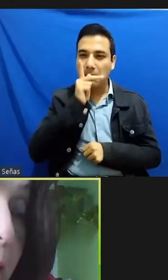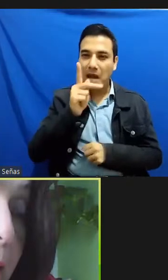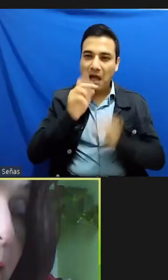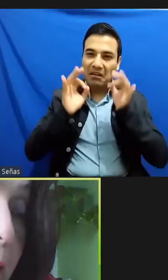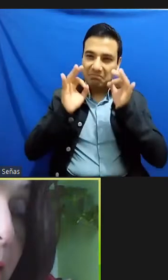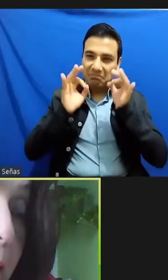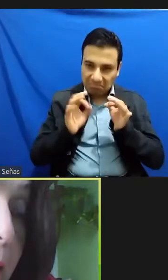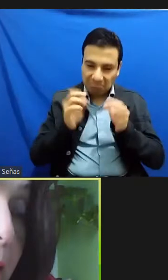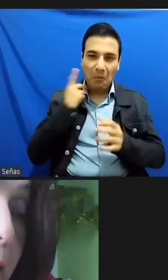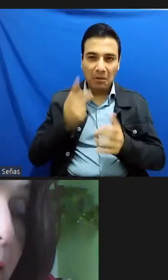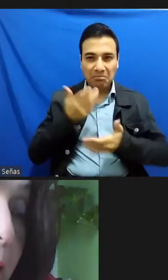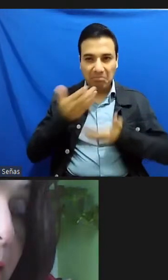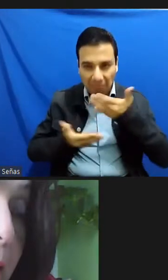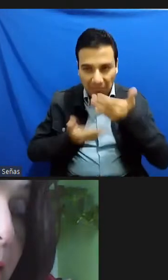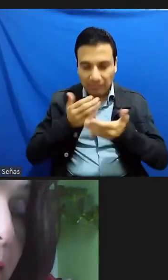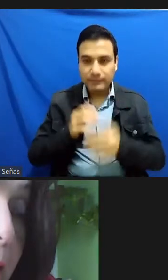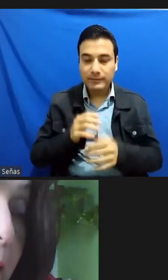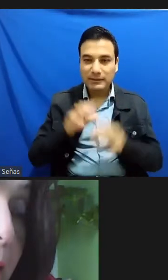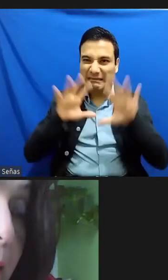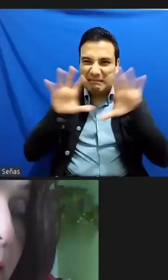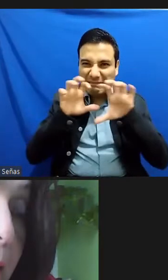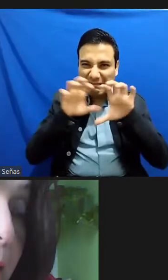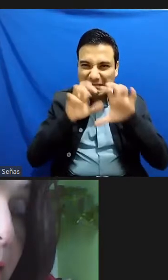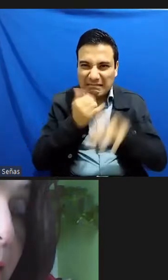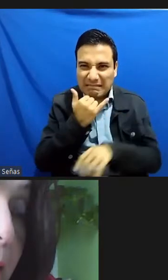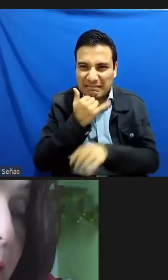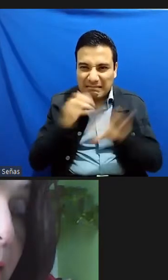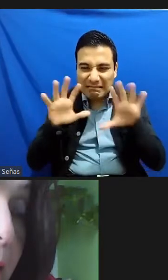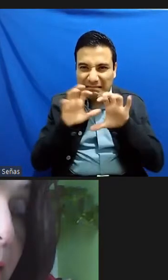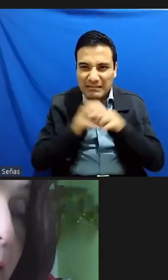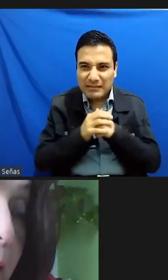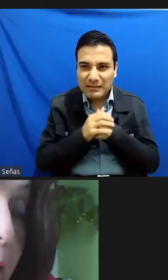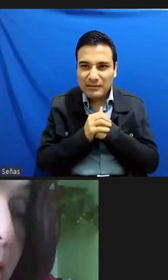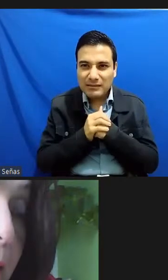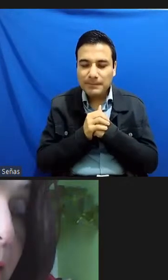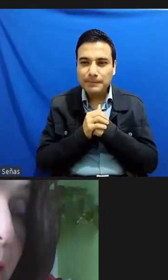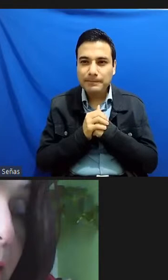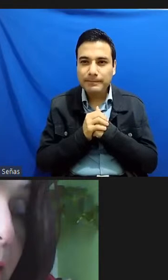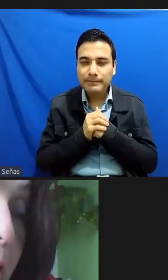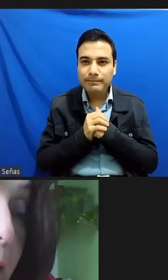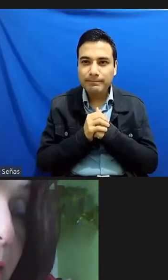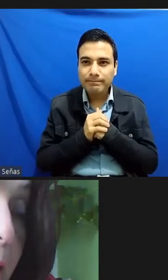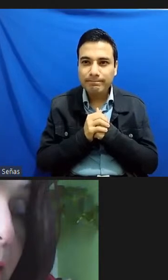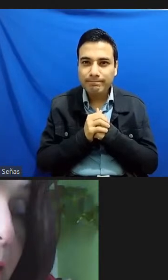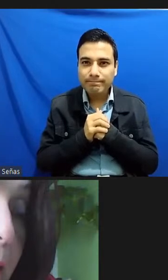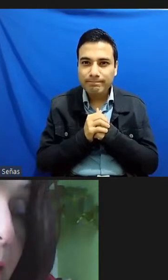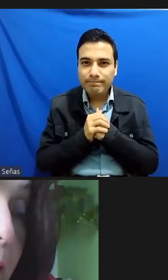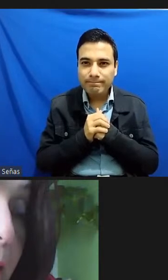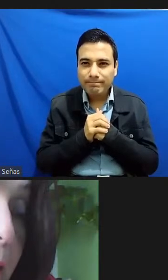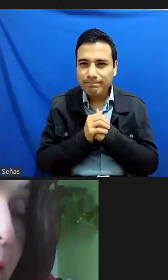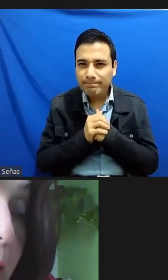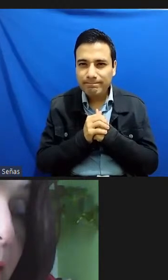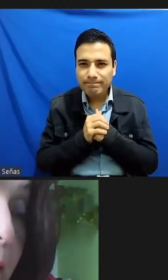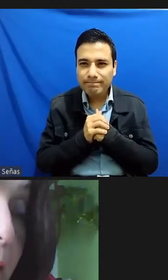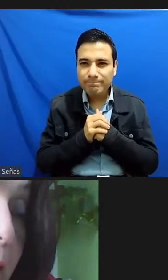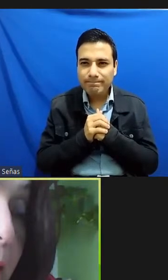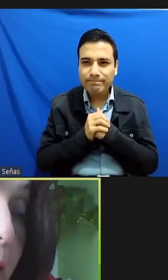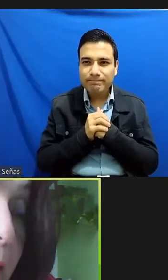se congeló correcto que viene de las